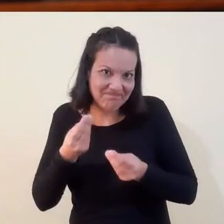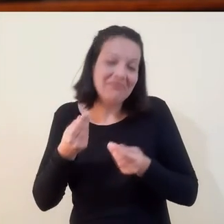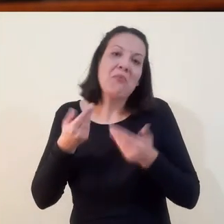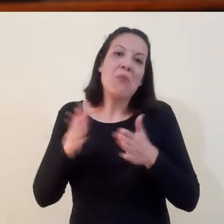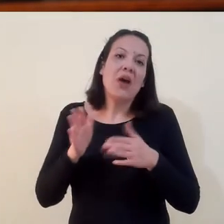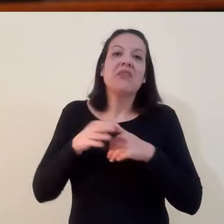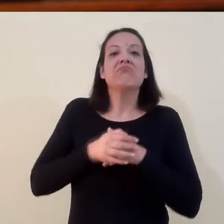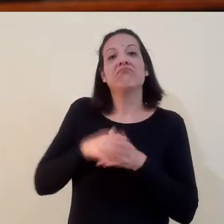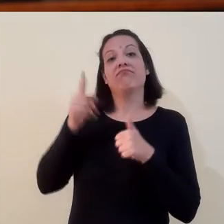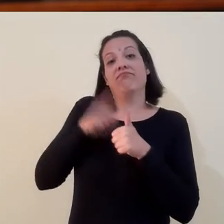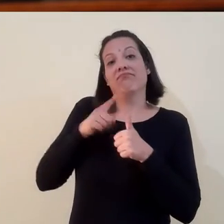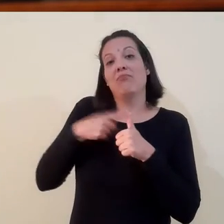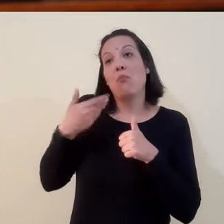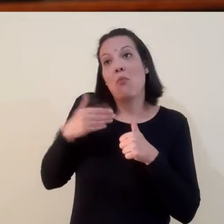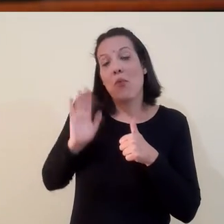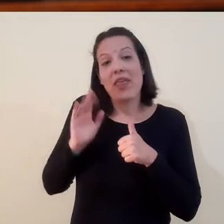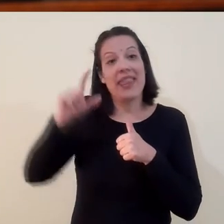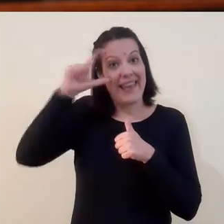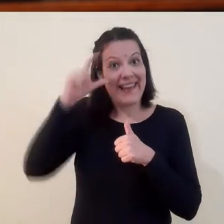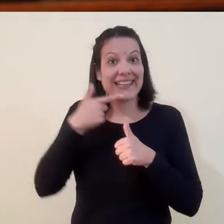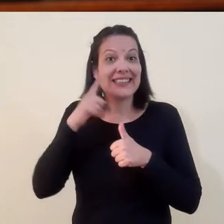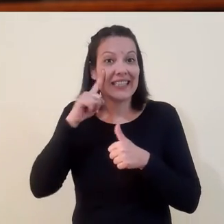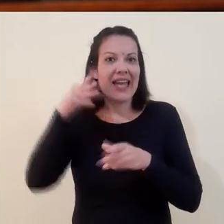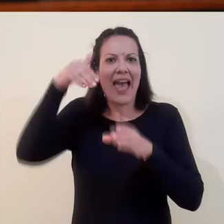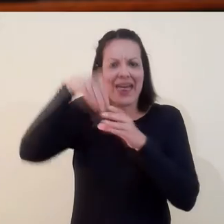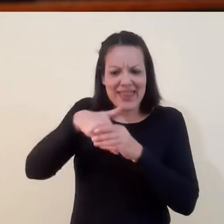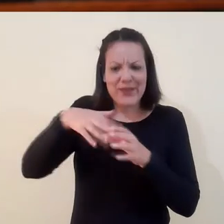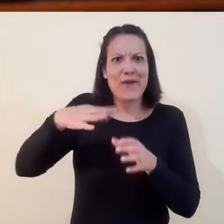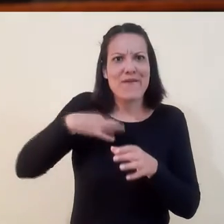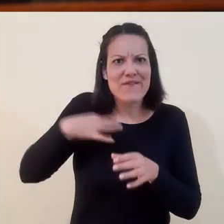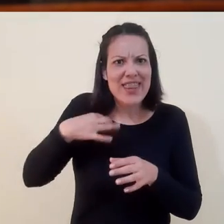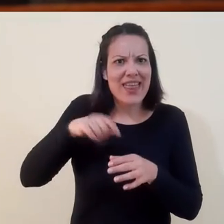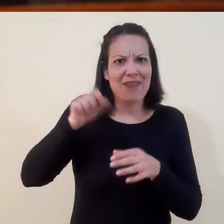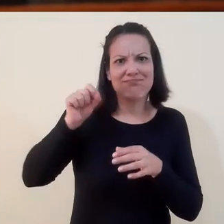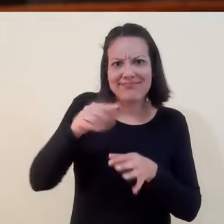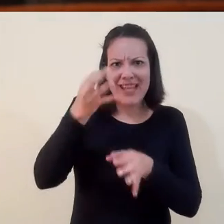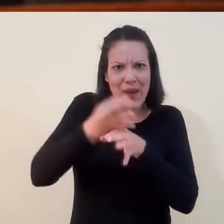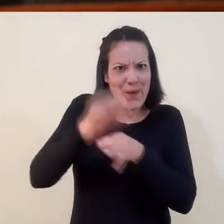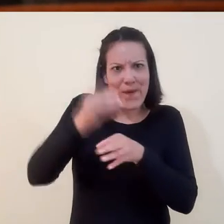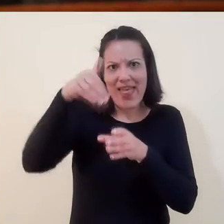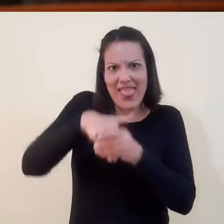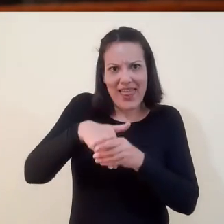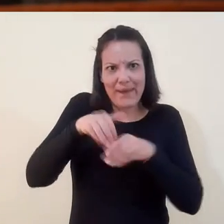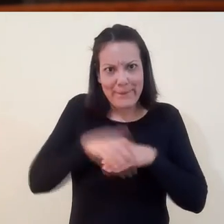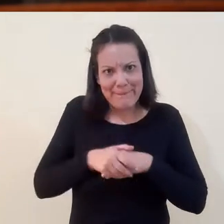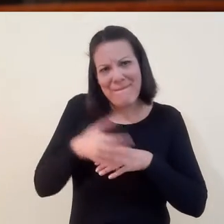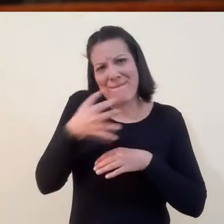ESI, bueno, una te podría decir, la ESI es parte de la vida, es parte de la escuela, totalmente, totalmente,